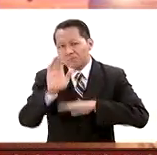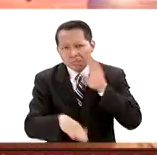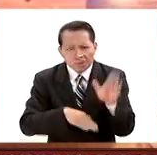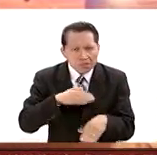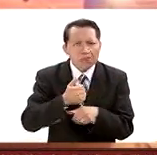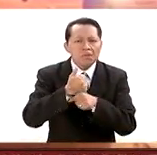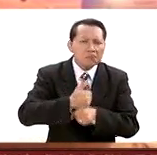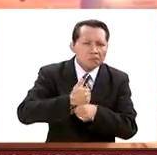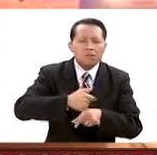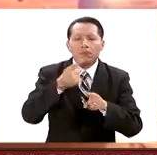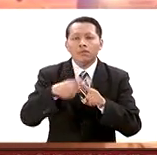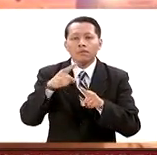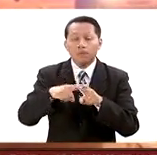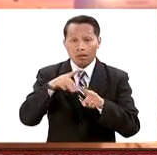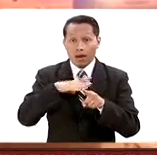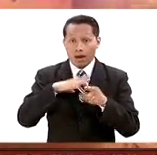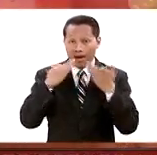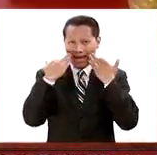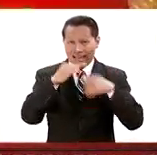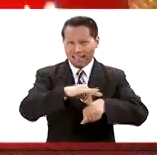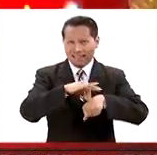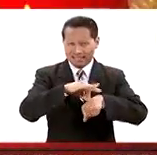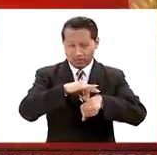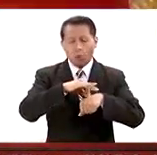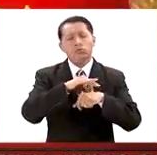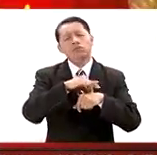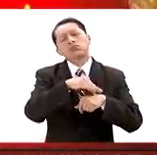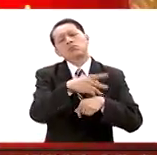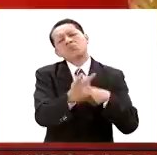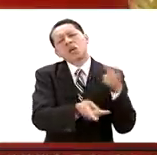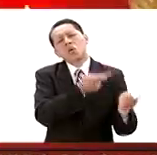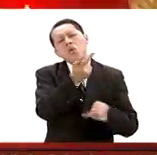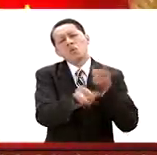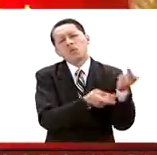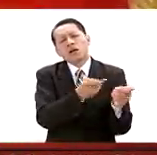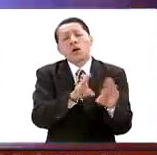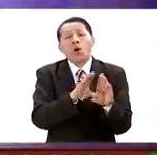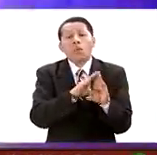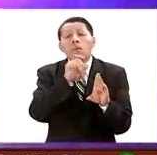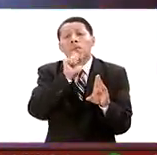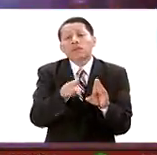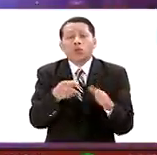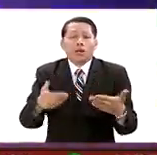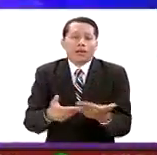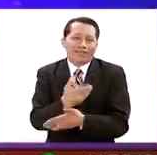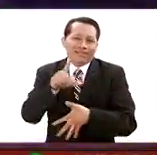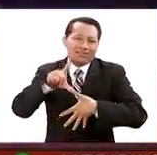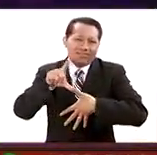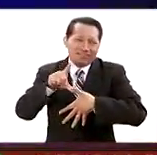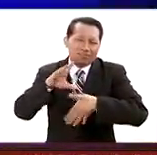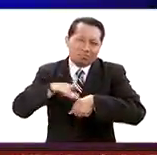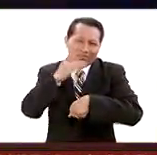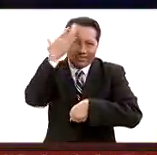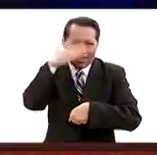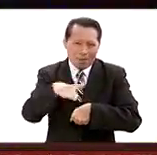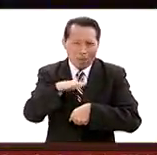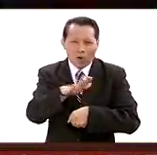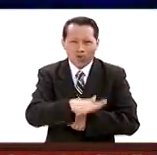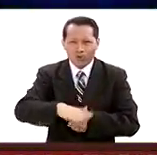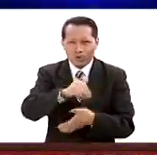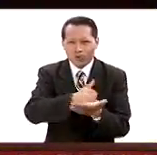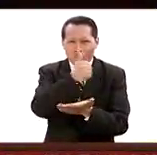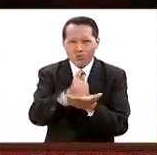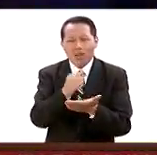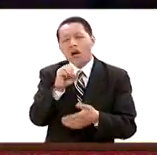de los testigos que fueron entrevistados inicialmente eran de origen latino. Sabemos que la ciudad de Orlando